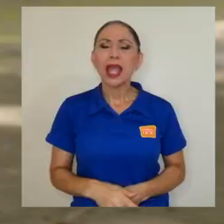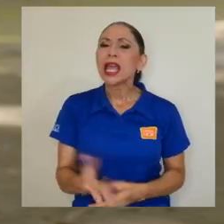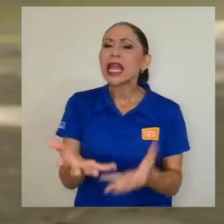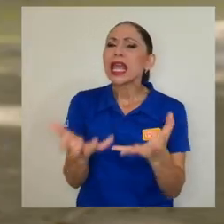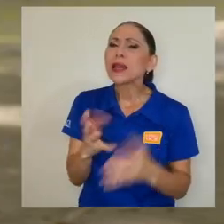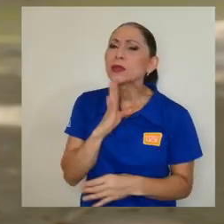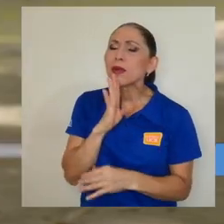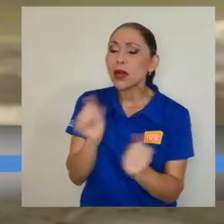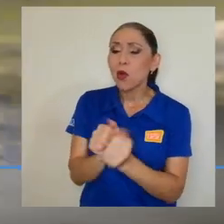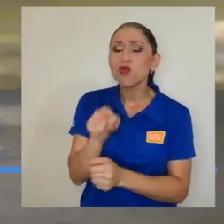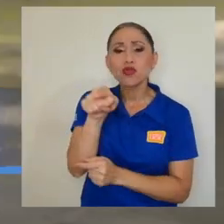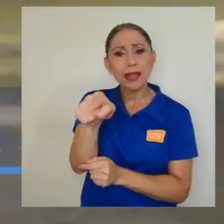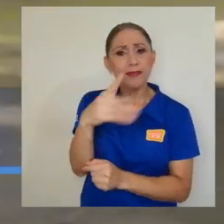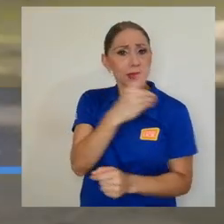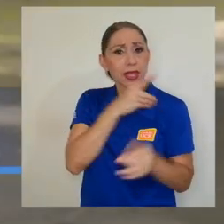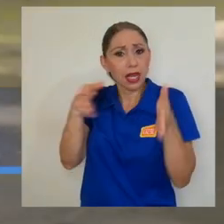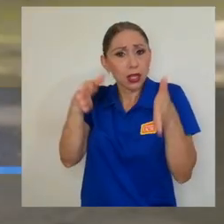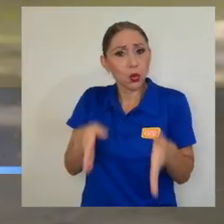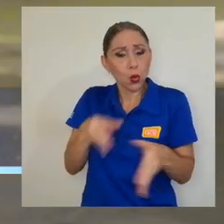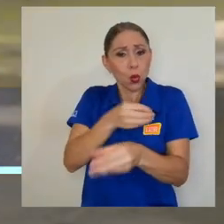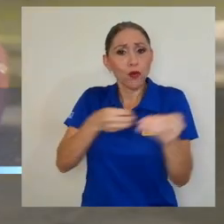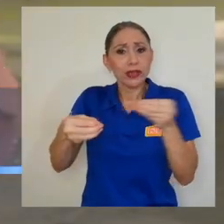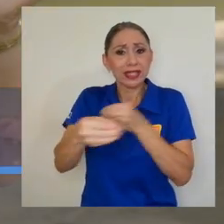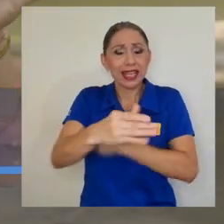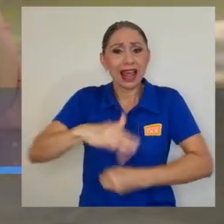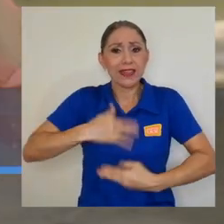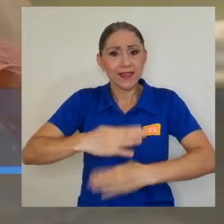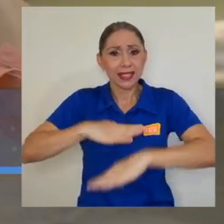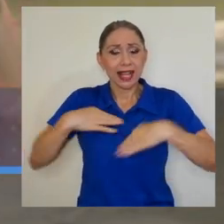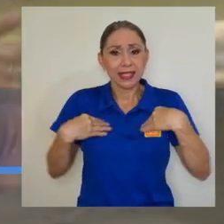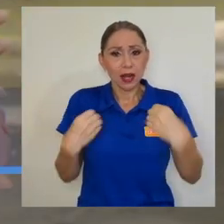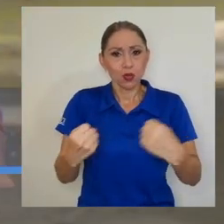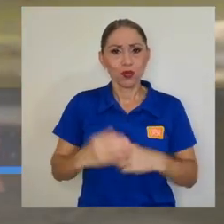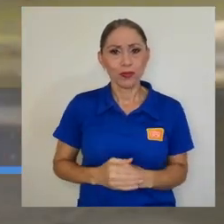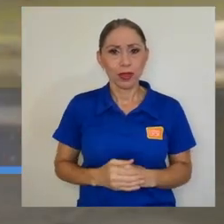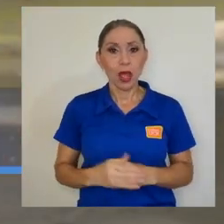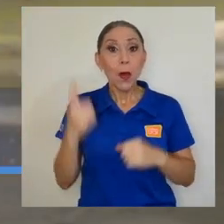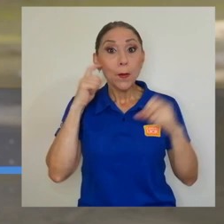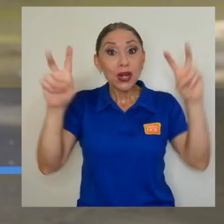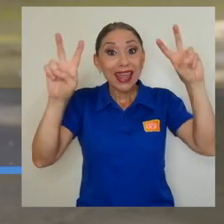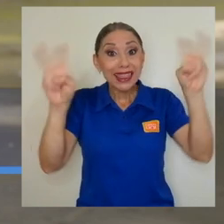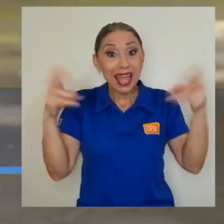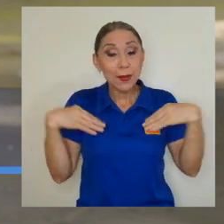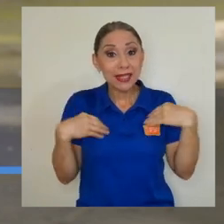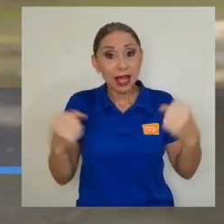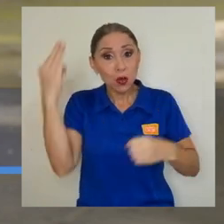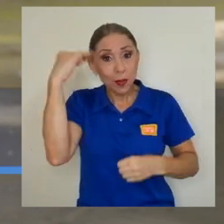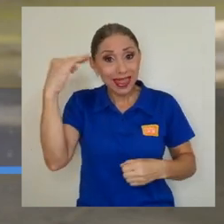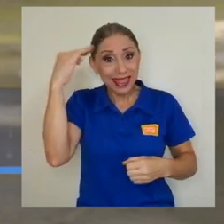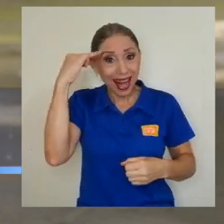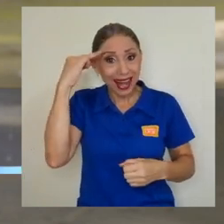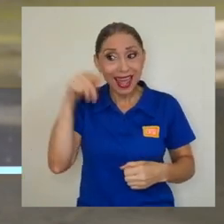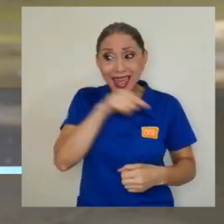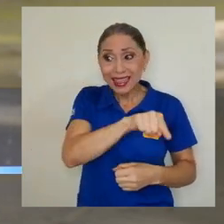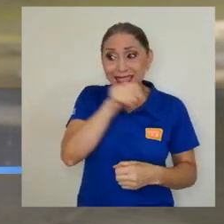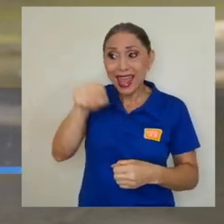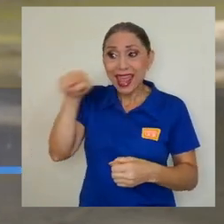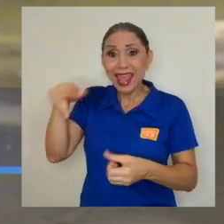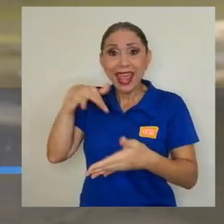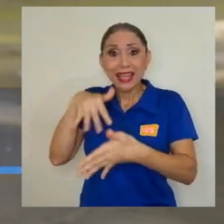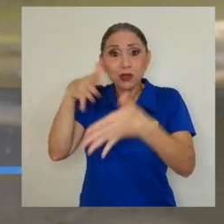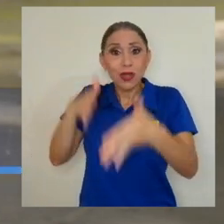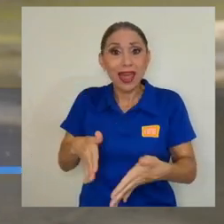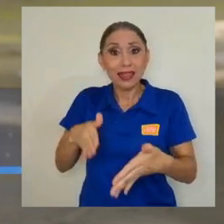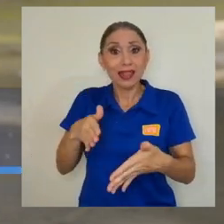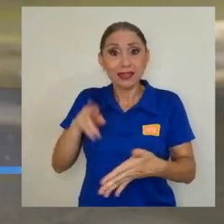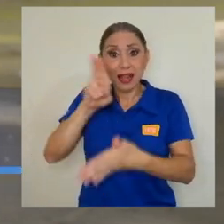conversar con usted como director de la Oficina de Bienestar y Salud porque el tema de la situación en torno a la salud mental del estudiantado de la universidad,